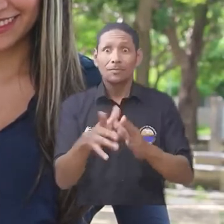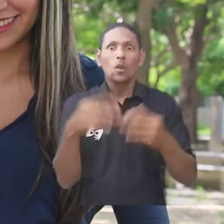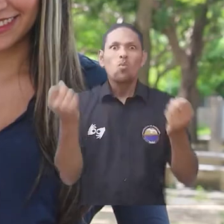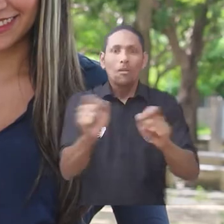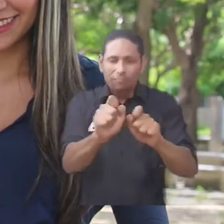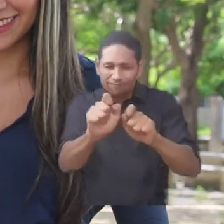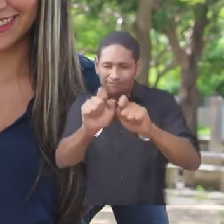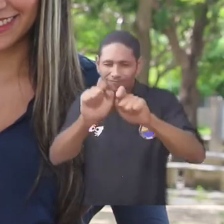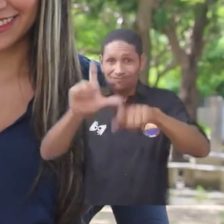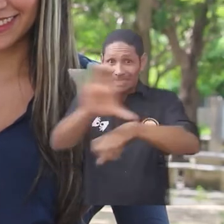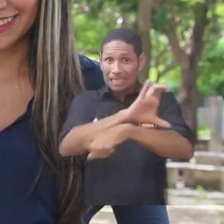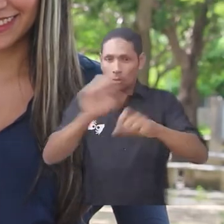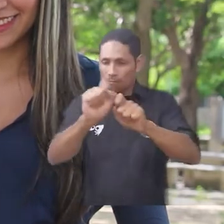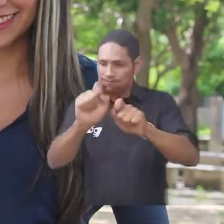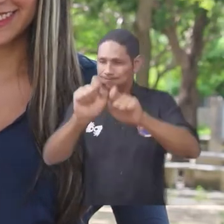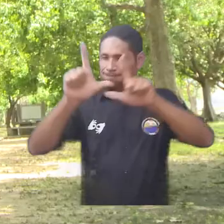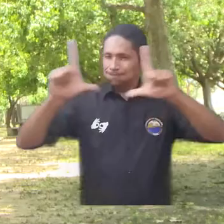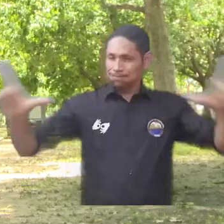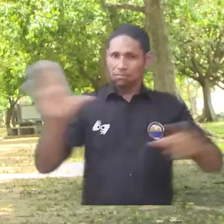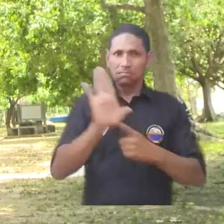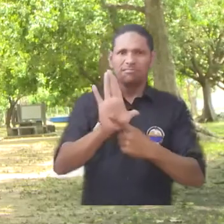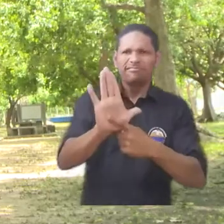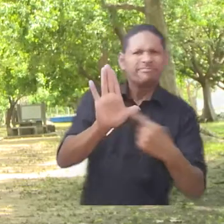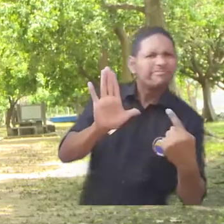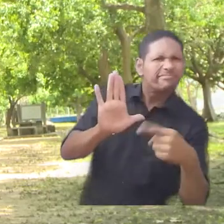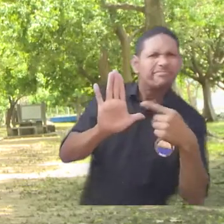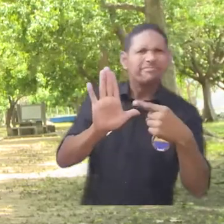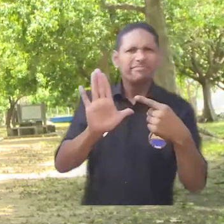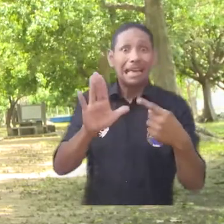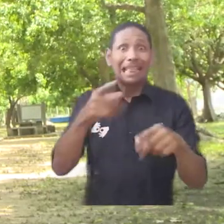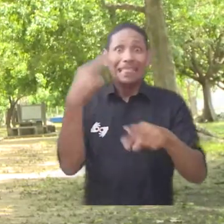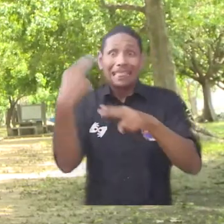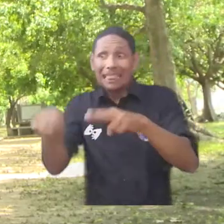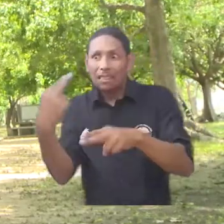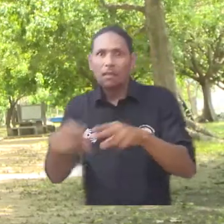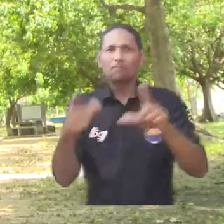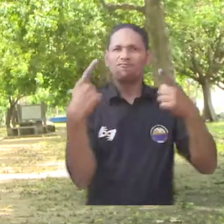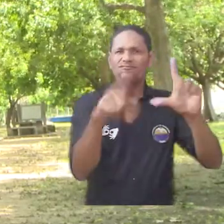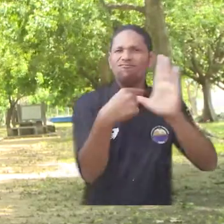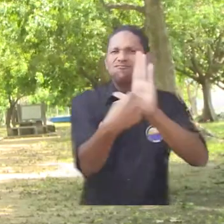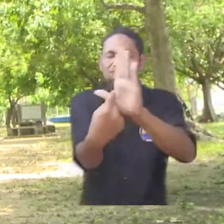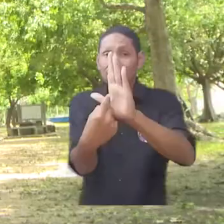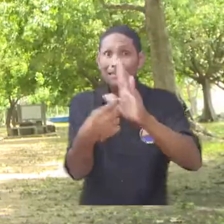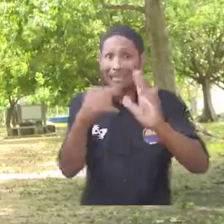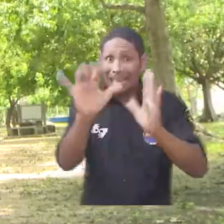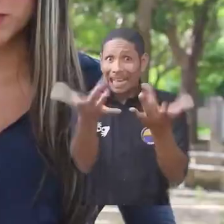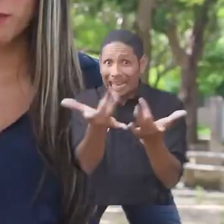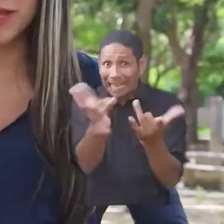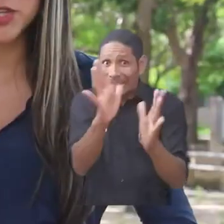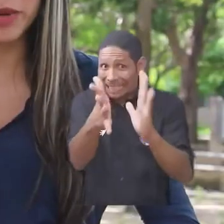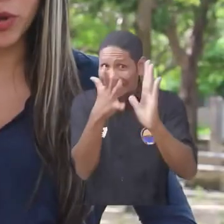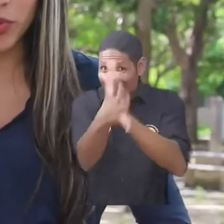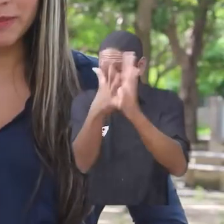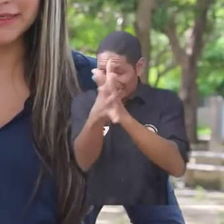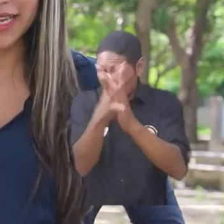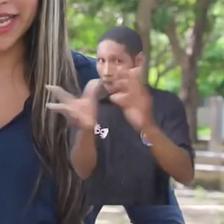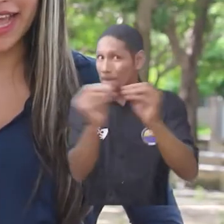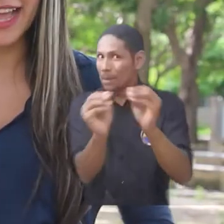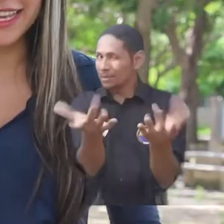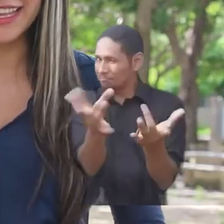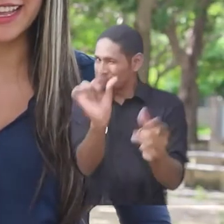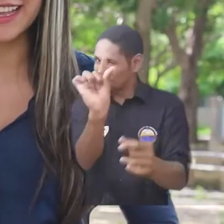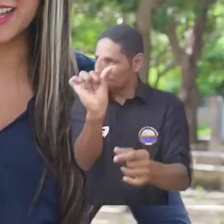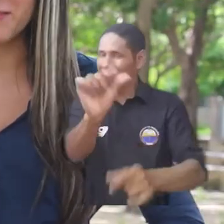Ciudad Pantalla que llega a la televisión colombiana a través del canal Zoom y Telecaribe. Ya regresamos con más sobre Uni